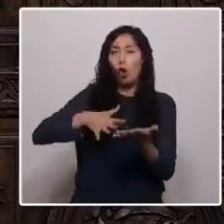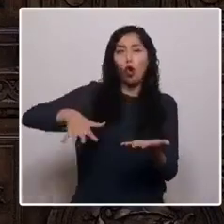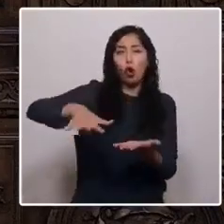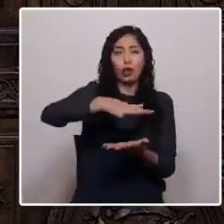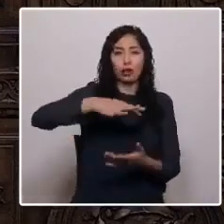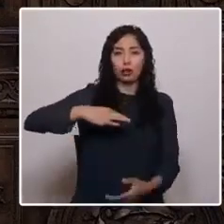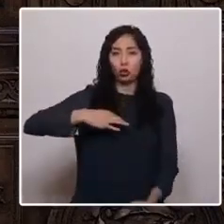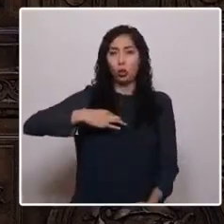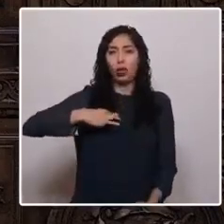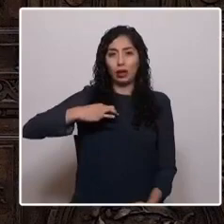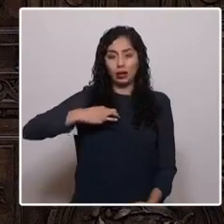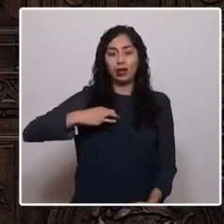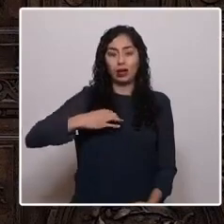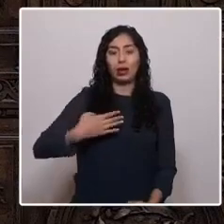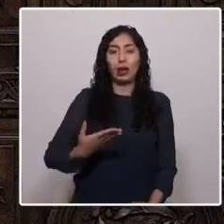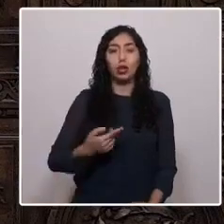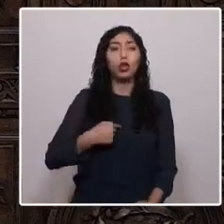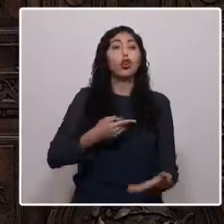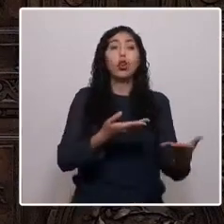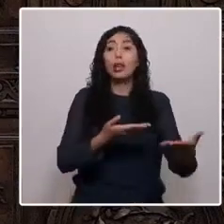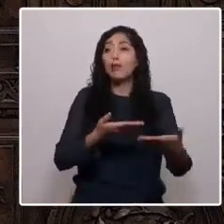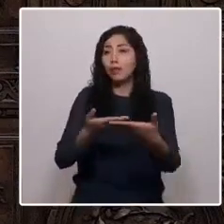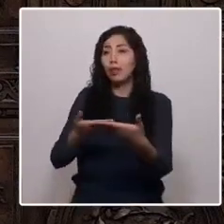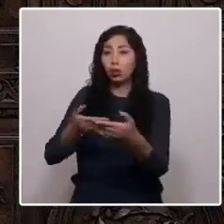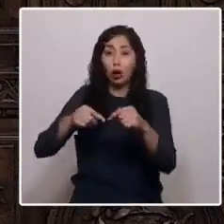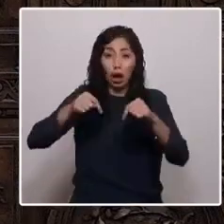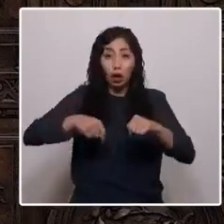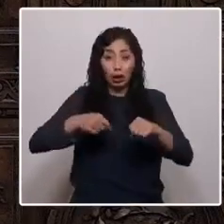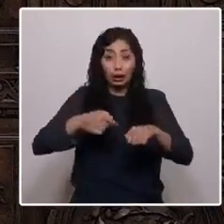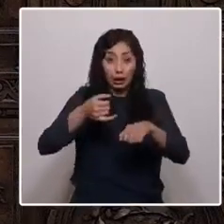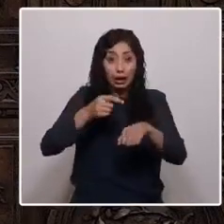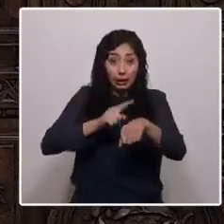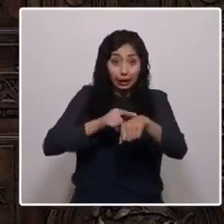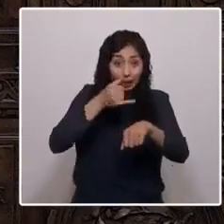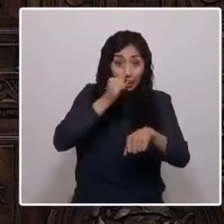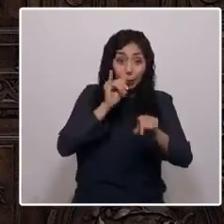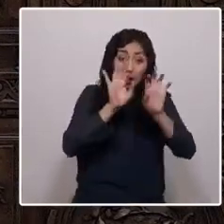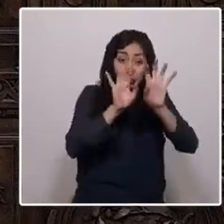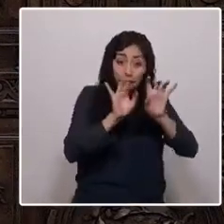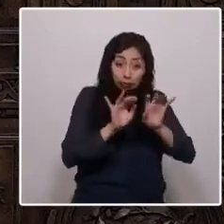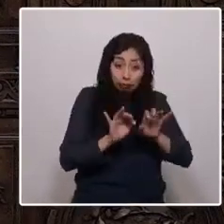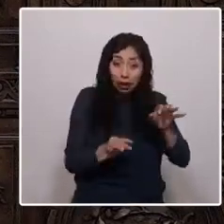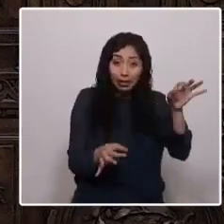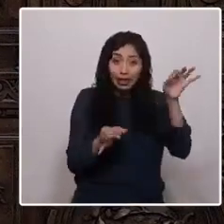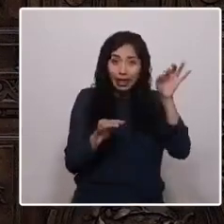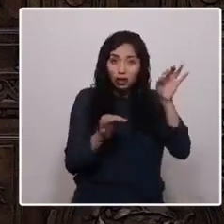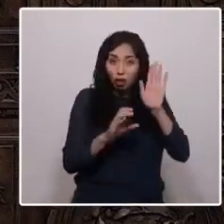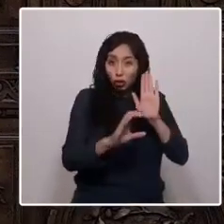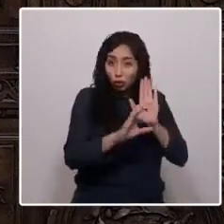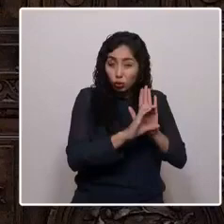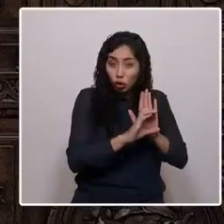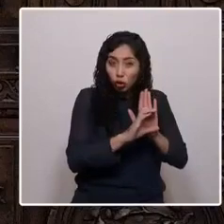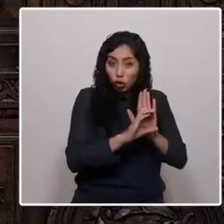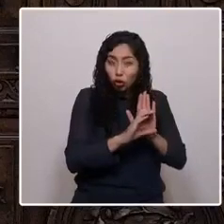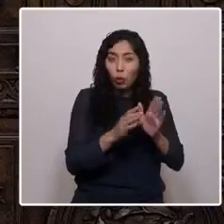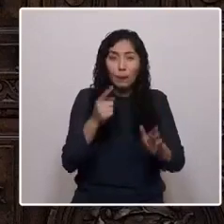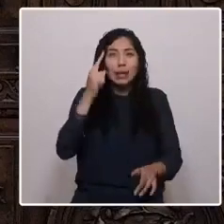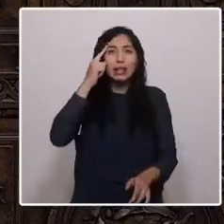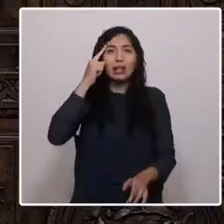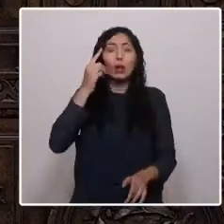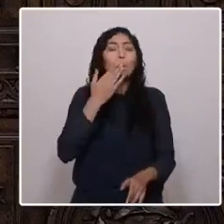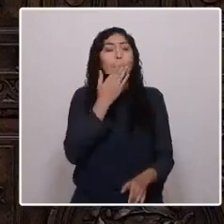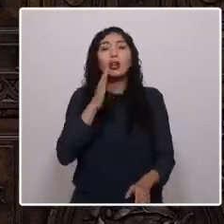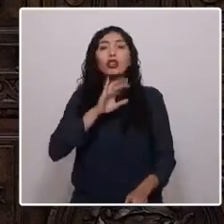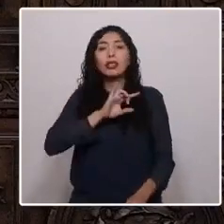los invito a vivir este tiempo de elaboración de este texto constitucional con la grandeza de un mejor Chile para